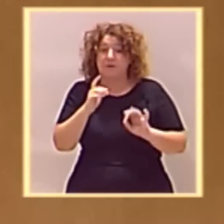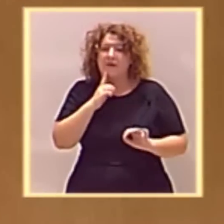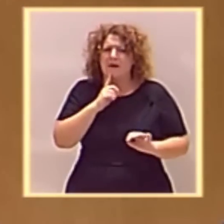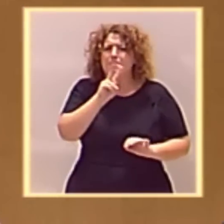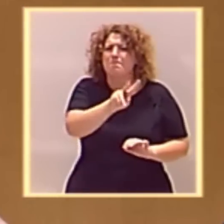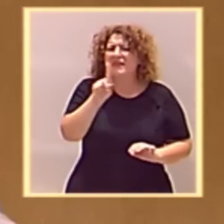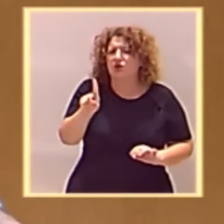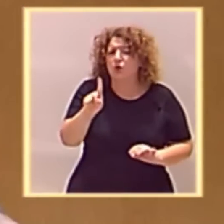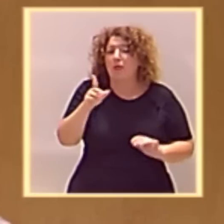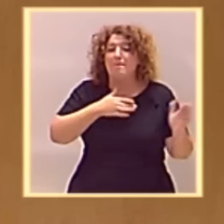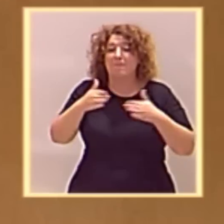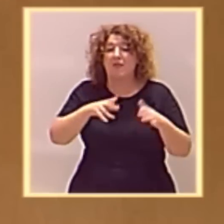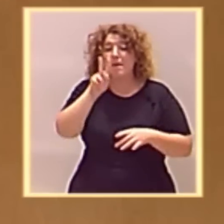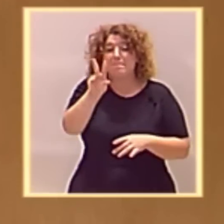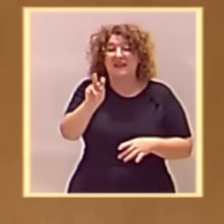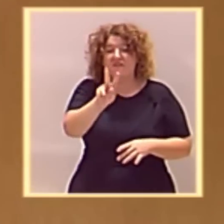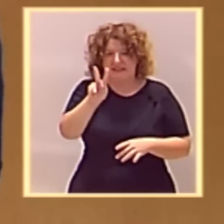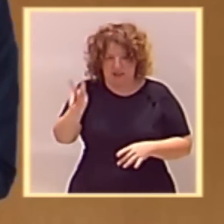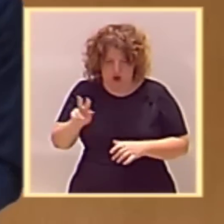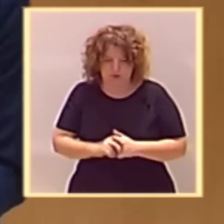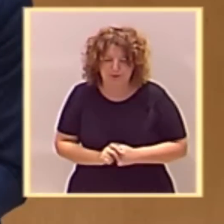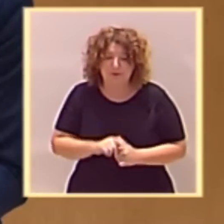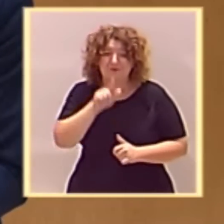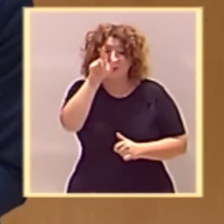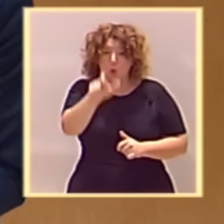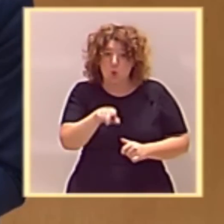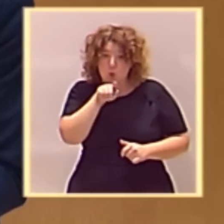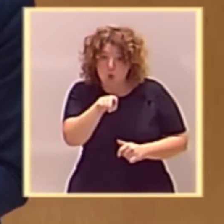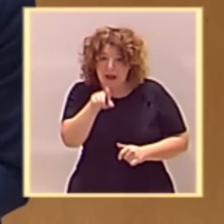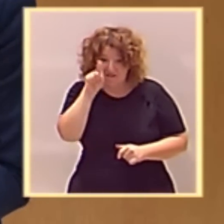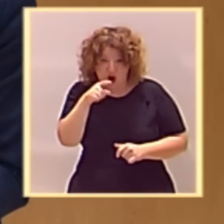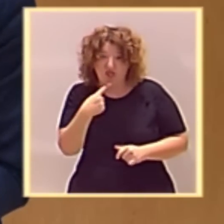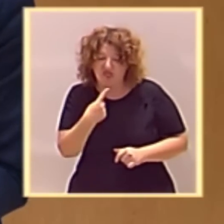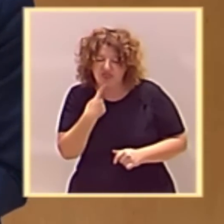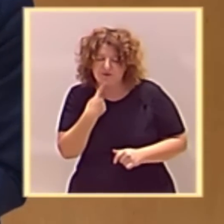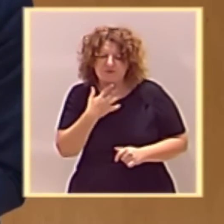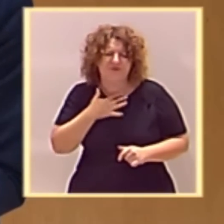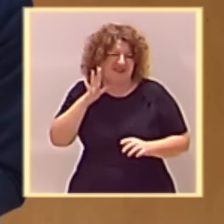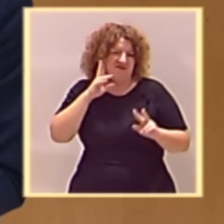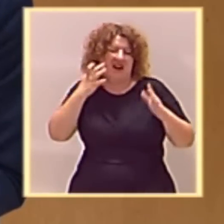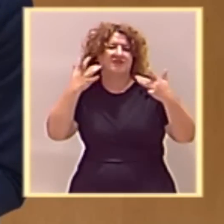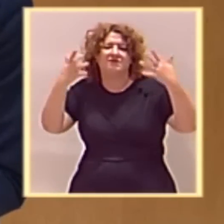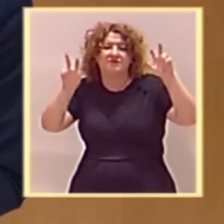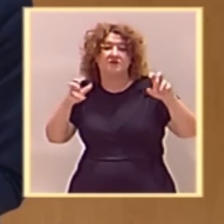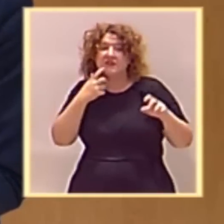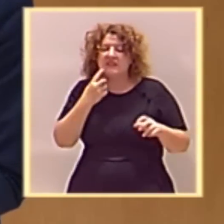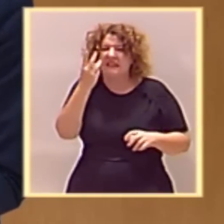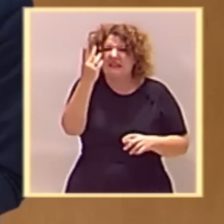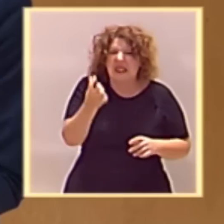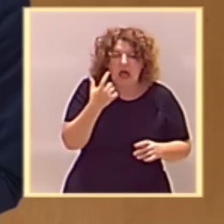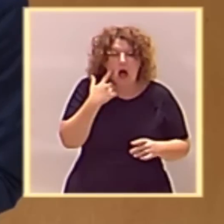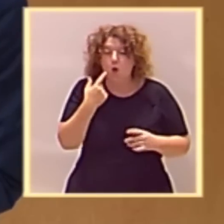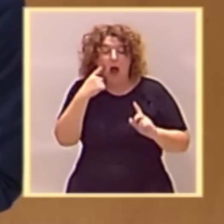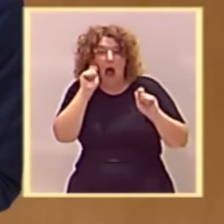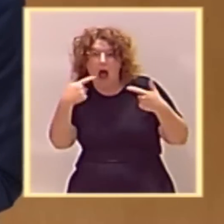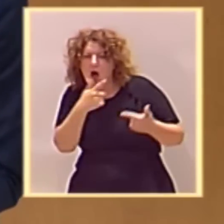2022, usted dice textualmente, nunca he visto en tres o cuatro días cometer tantos errores, nunca he visto